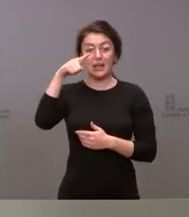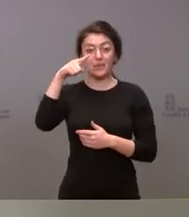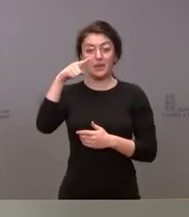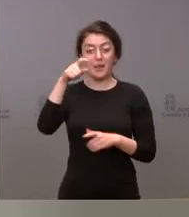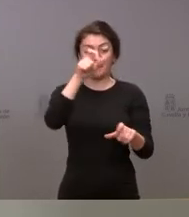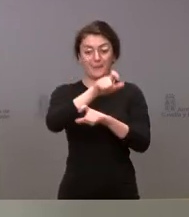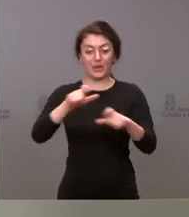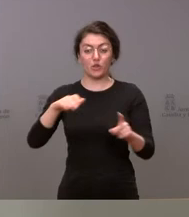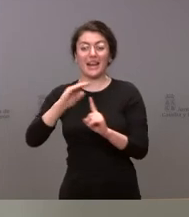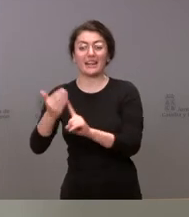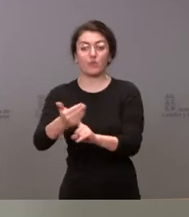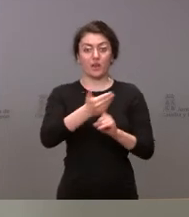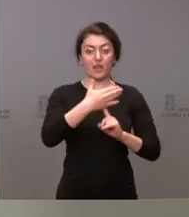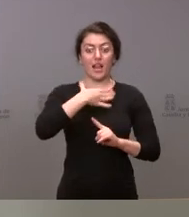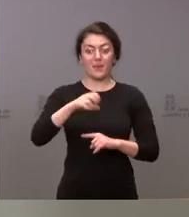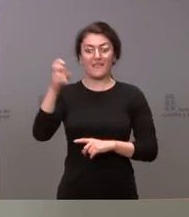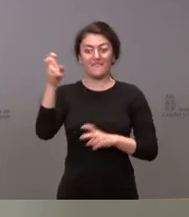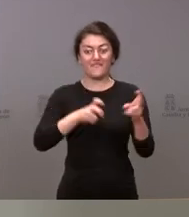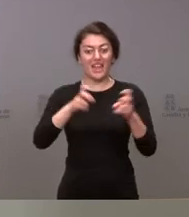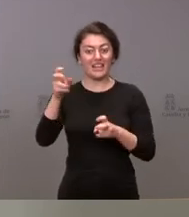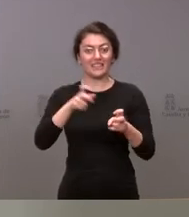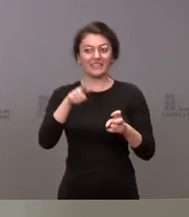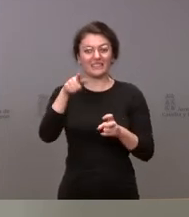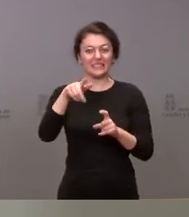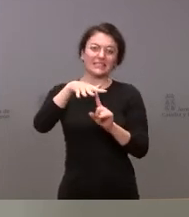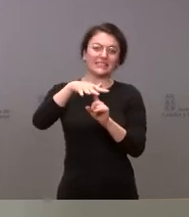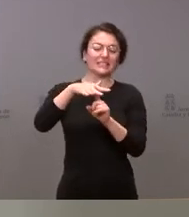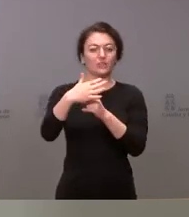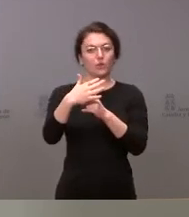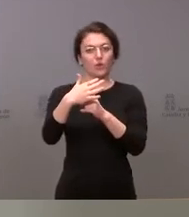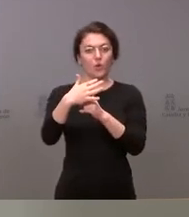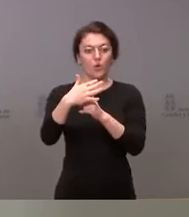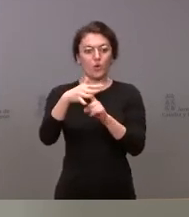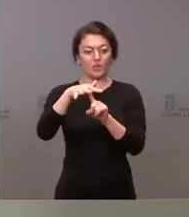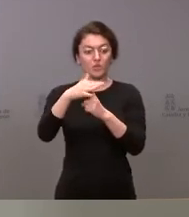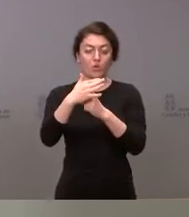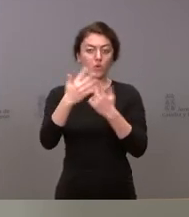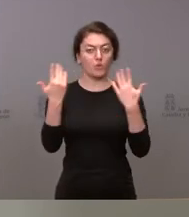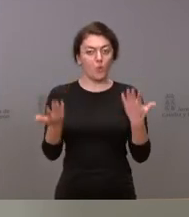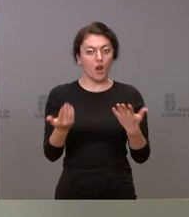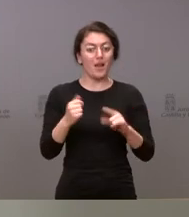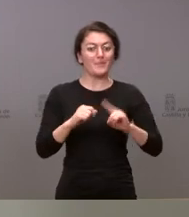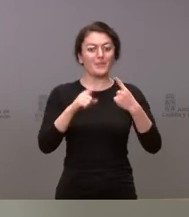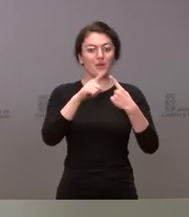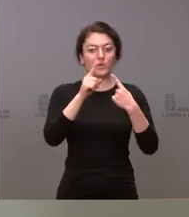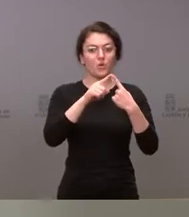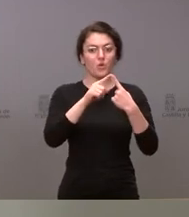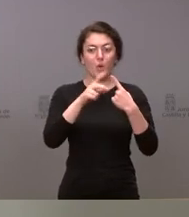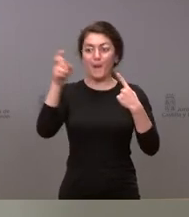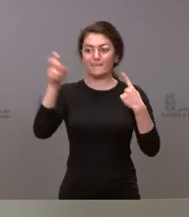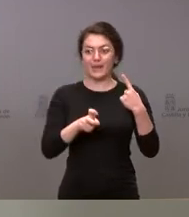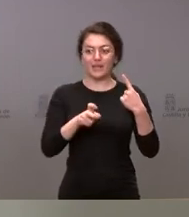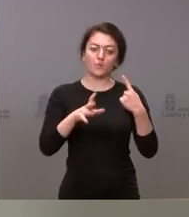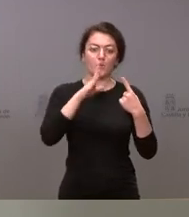llegar en este momento tienen varias circunstancias. Primero, aquellos que pudieran llegar por un mecanismo formal,